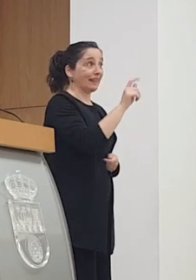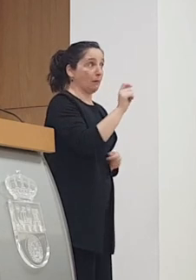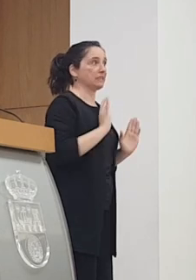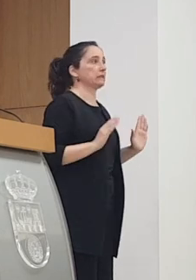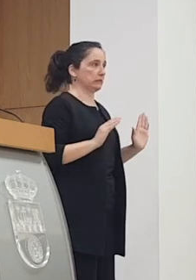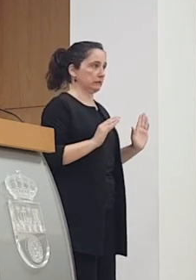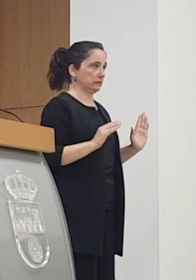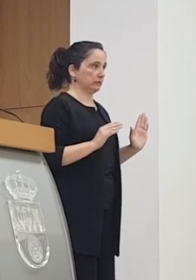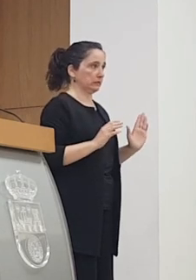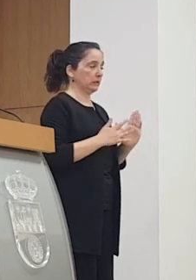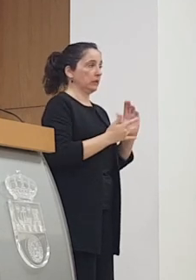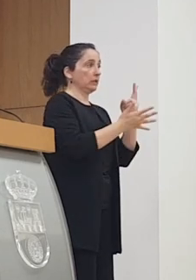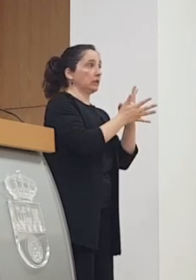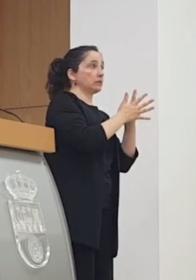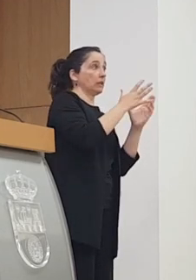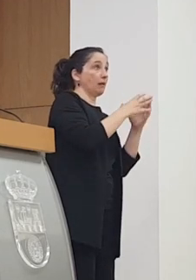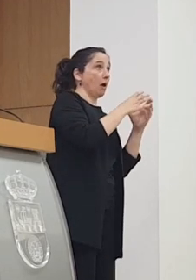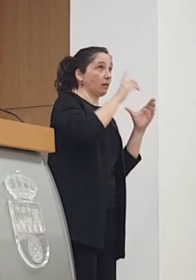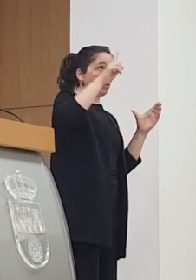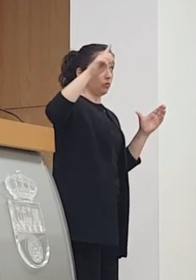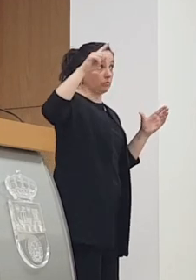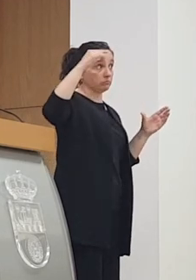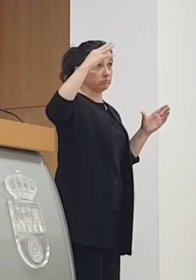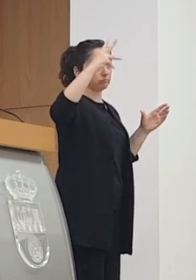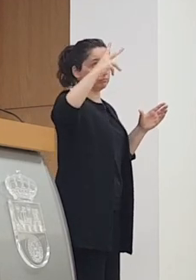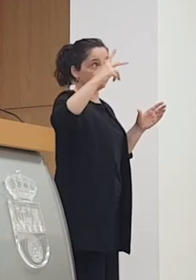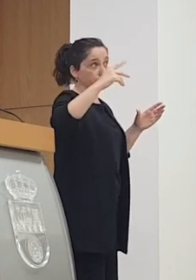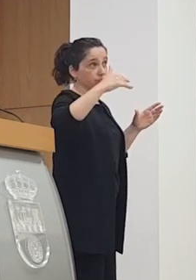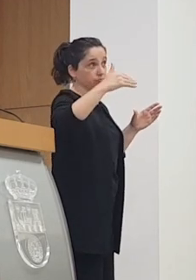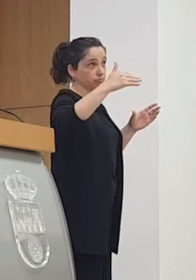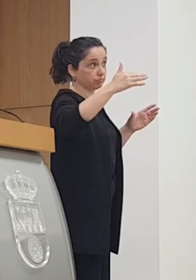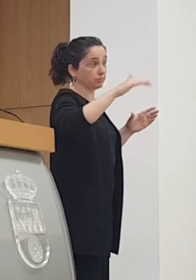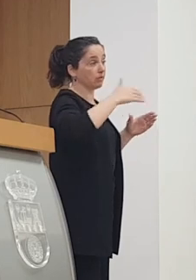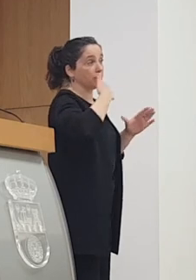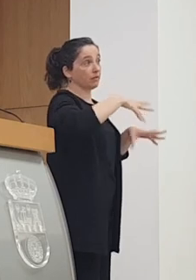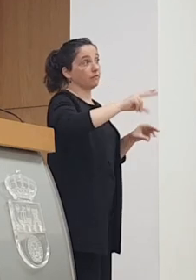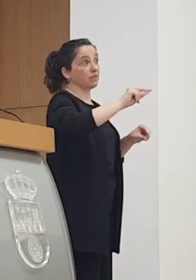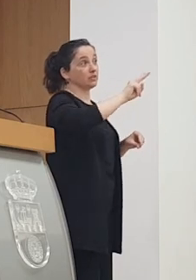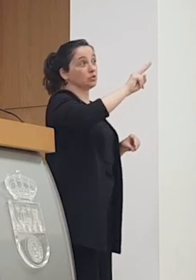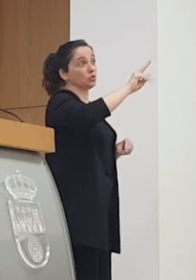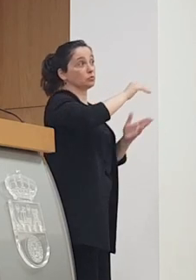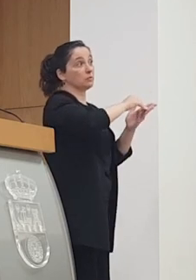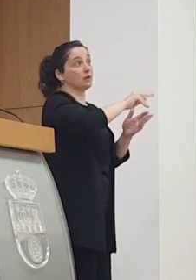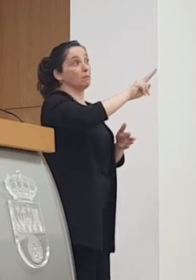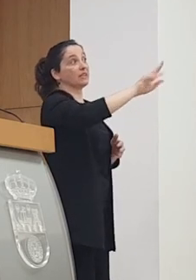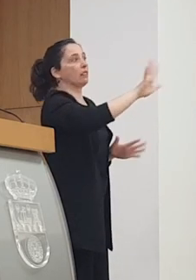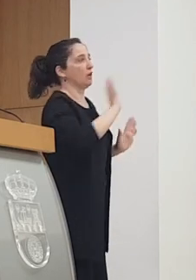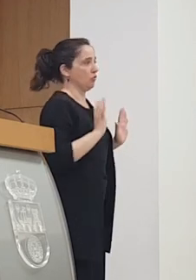desde el 17 de marzo pues estamos hablando prácticamente a finales del año 25